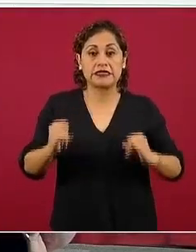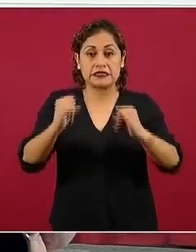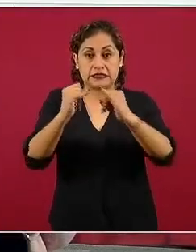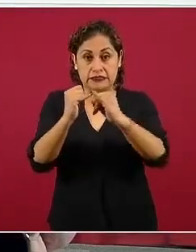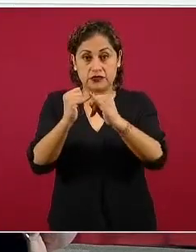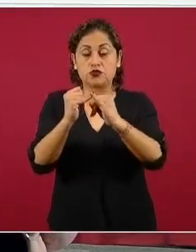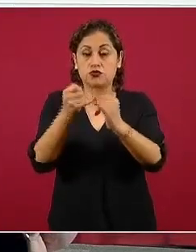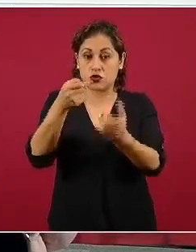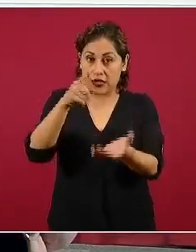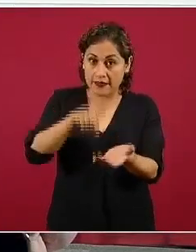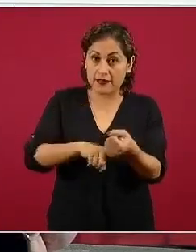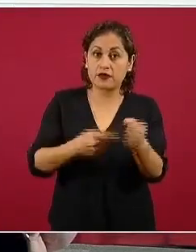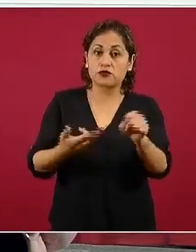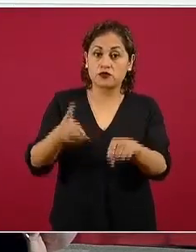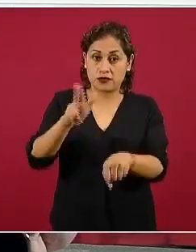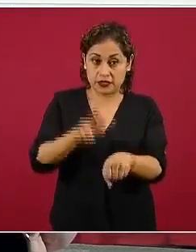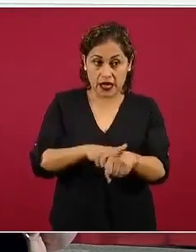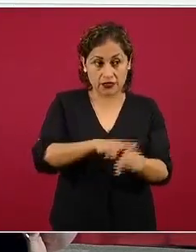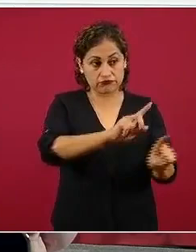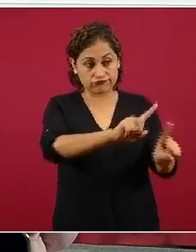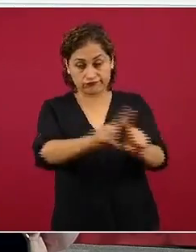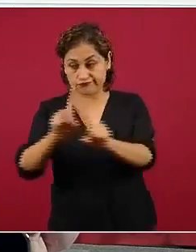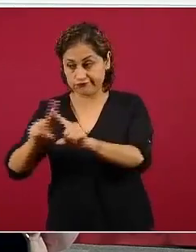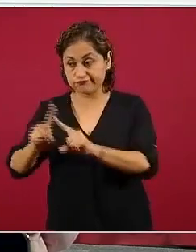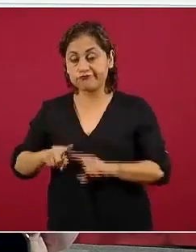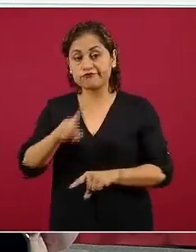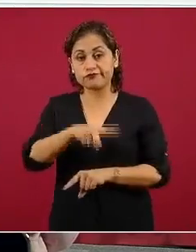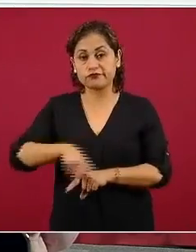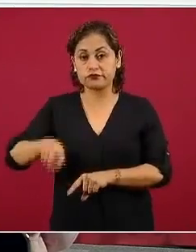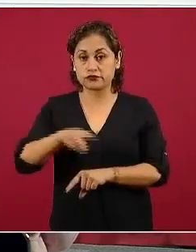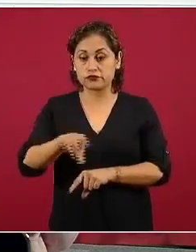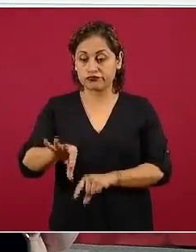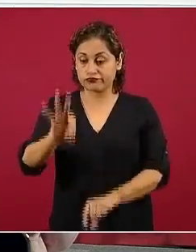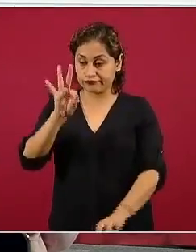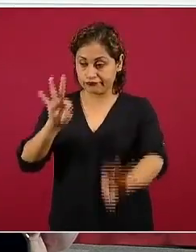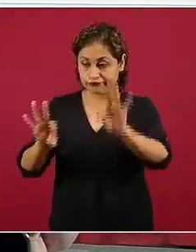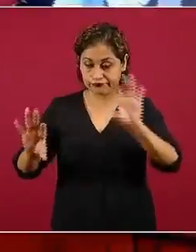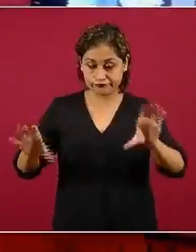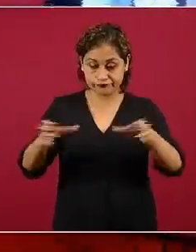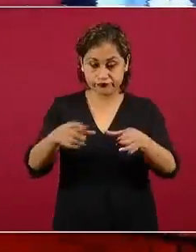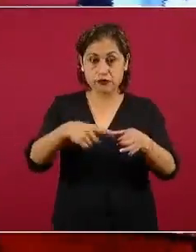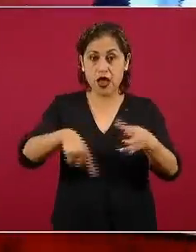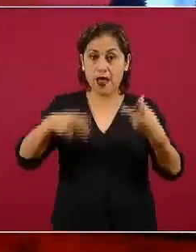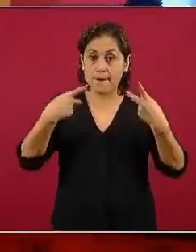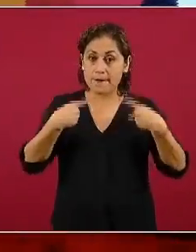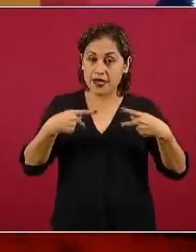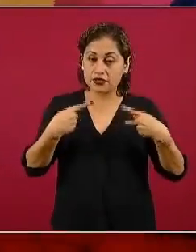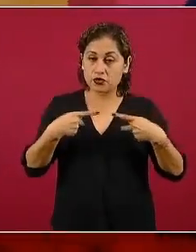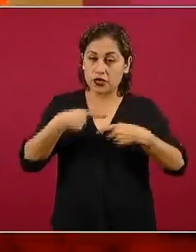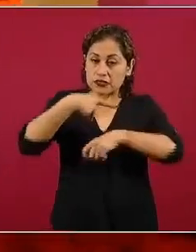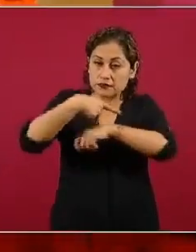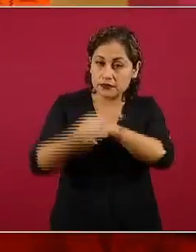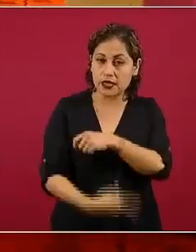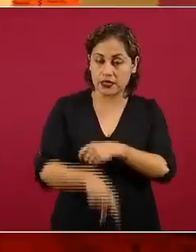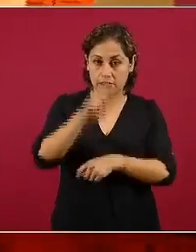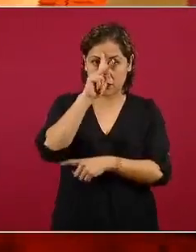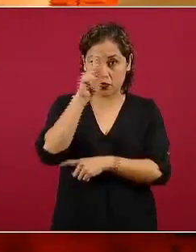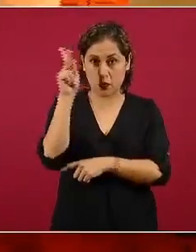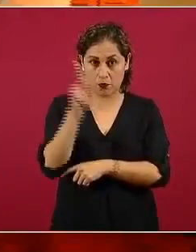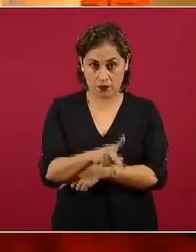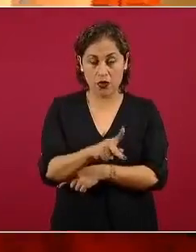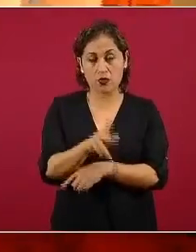las personas que están en mayor riesgo de contagio COVID, es decir, que están en unidades